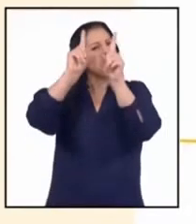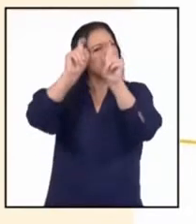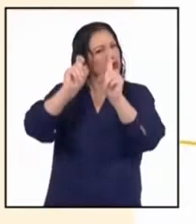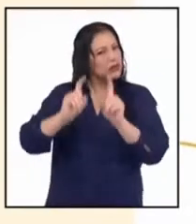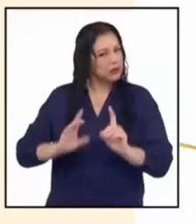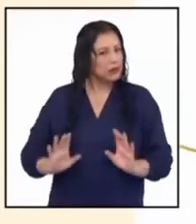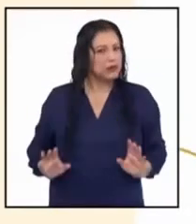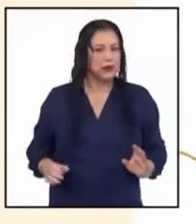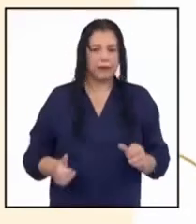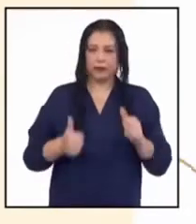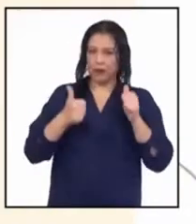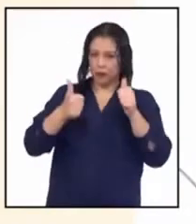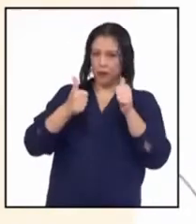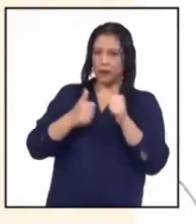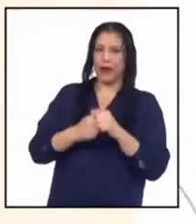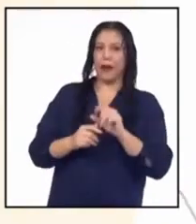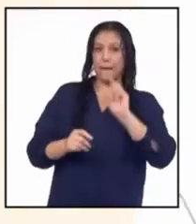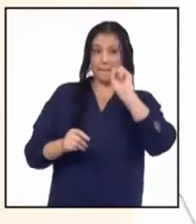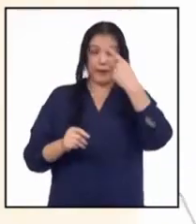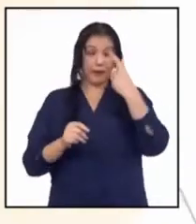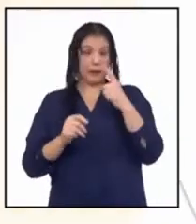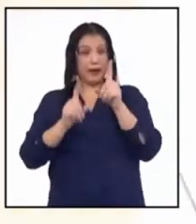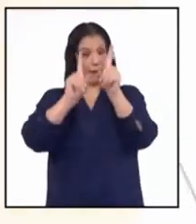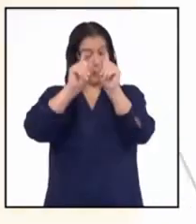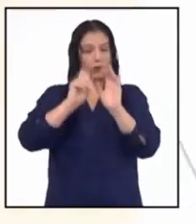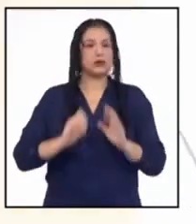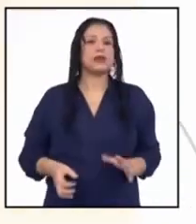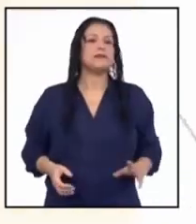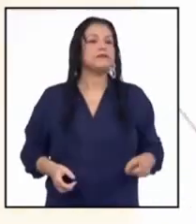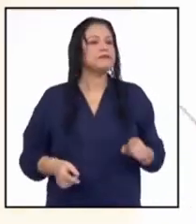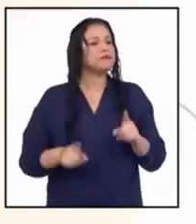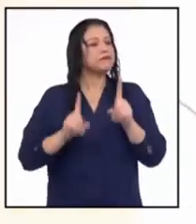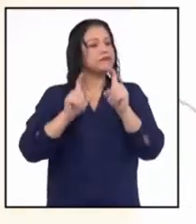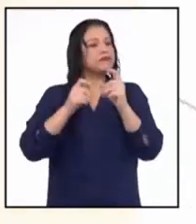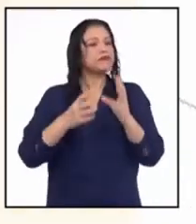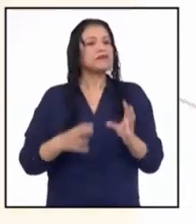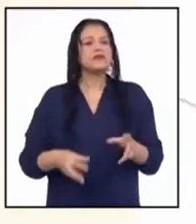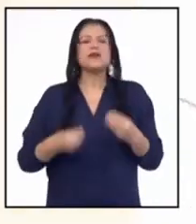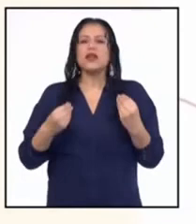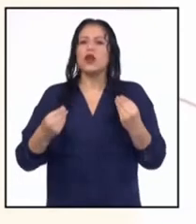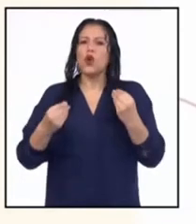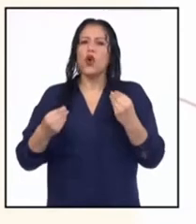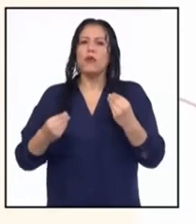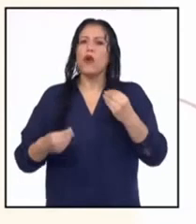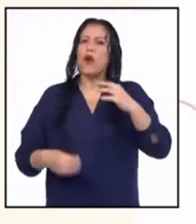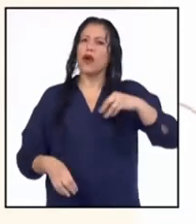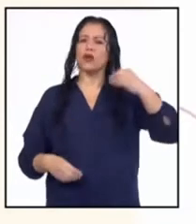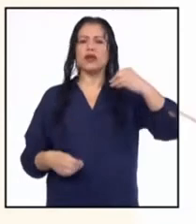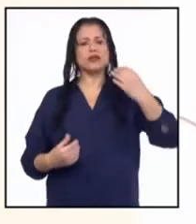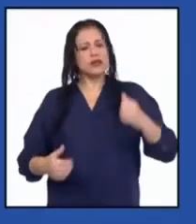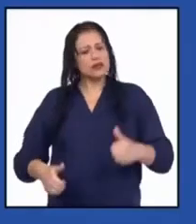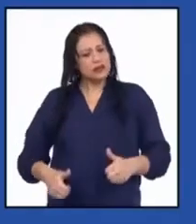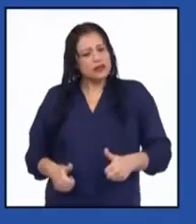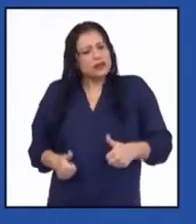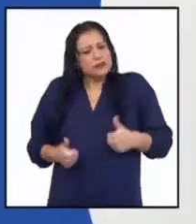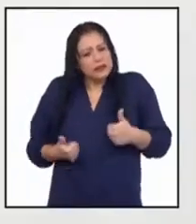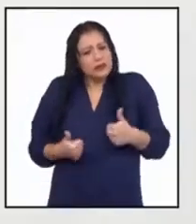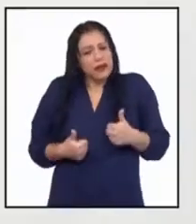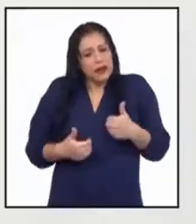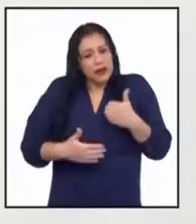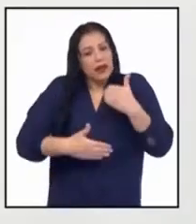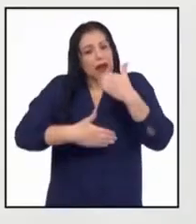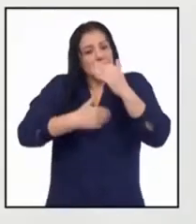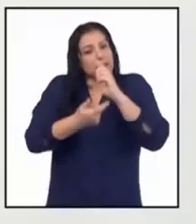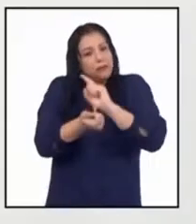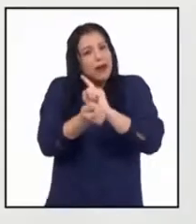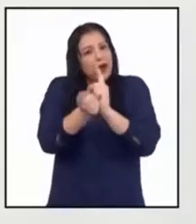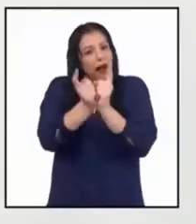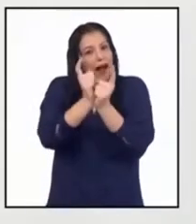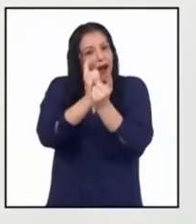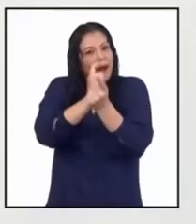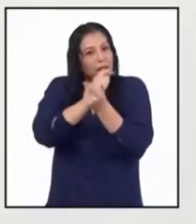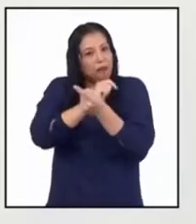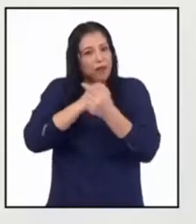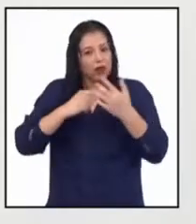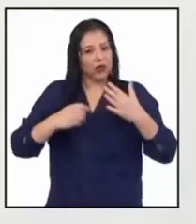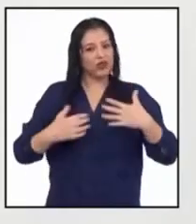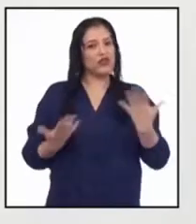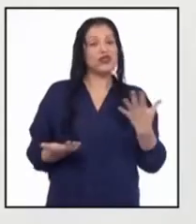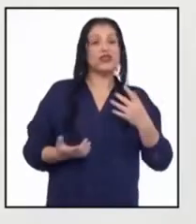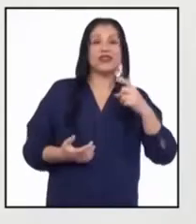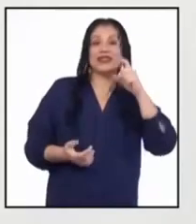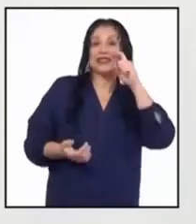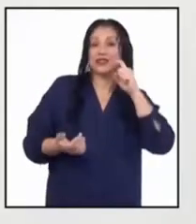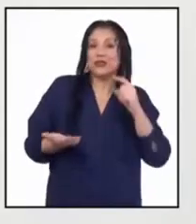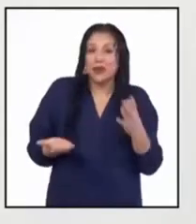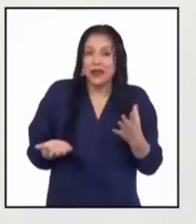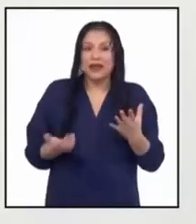Pues empecemos con la primera pregunta. ¿Cómo viven las y los adolescentes los cambios a nivel sexual? Esta pregunta es